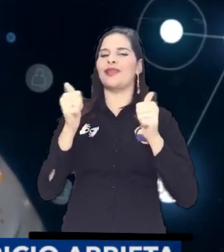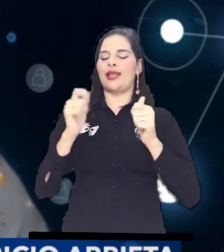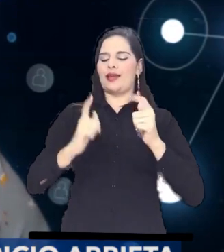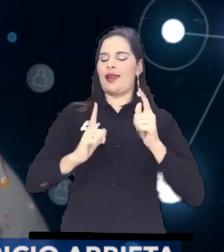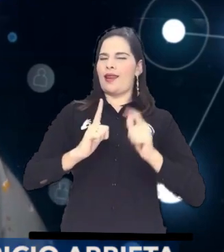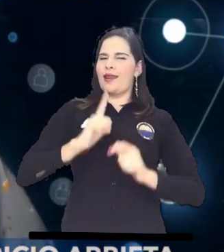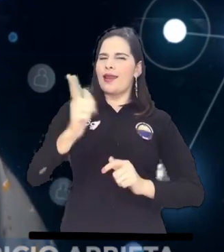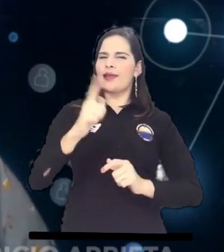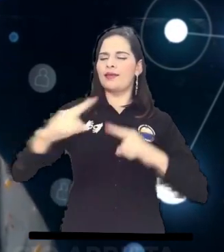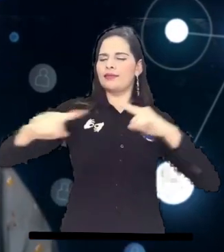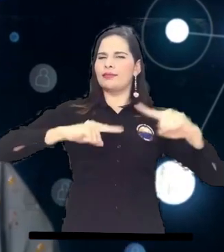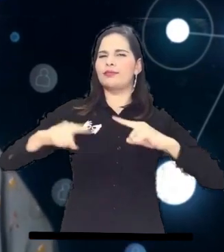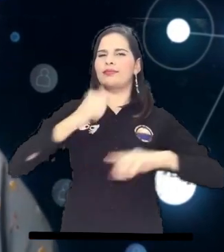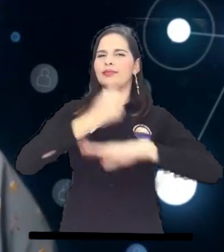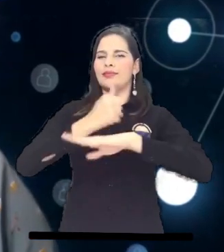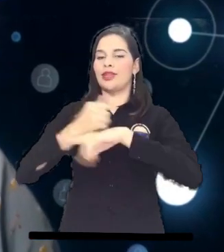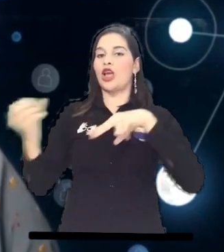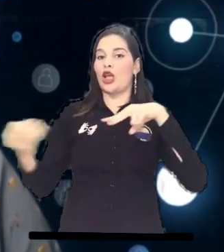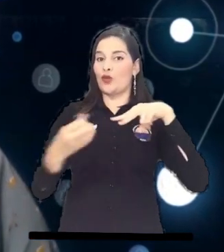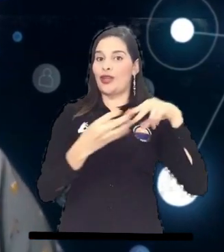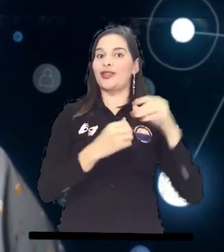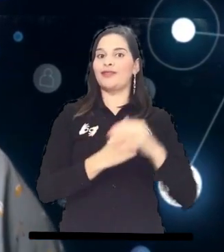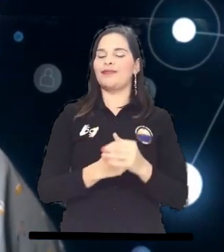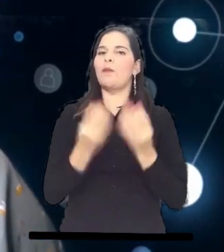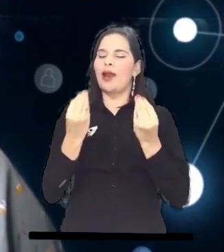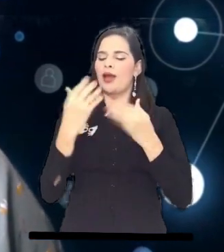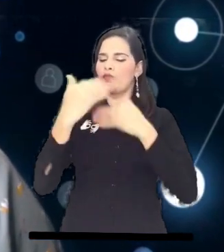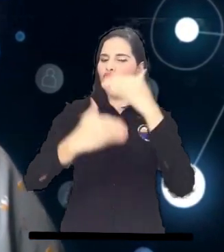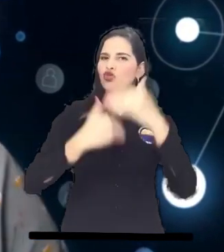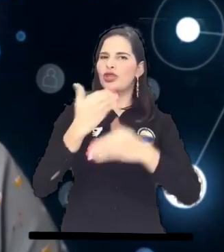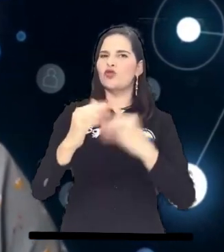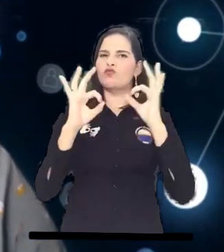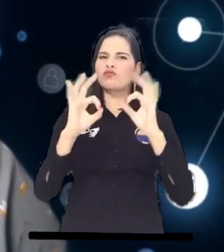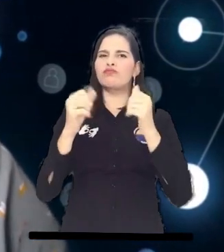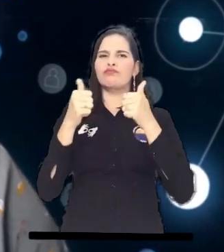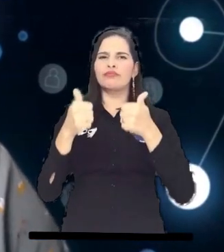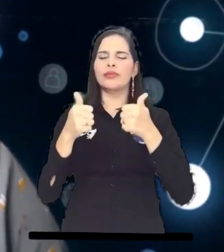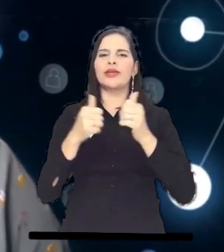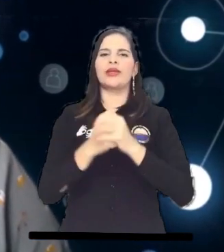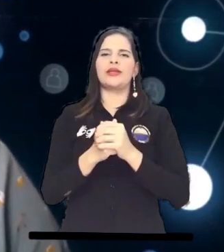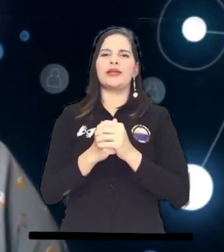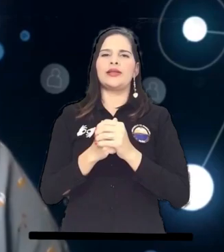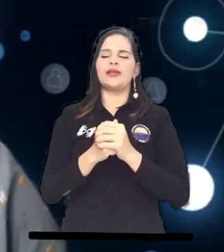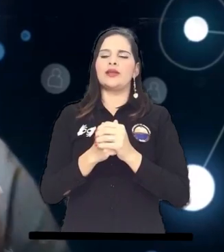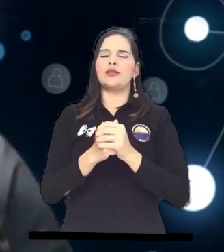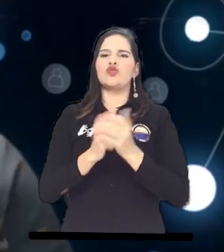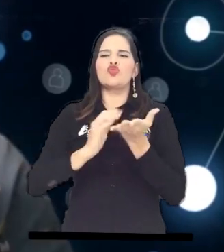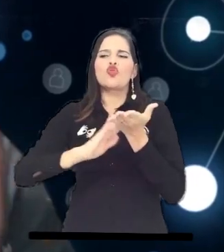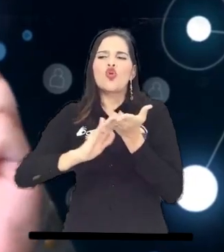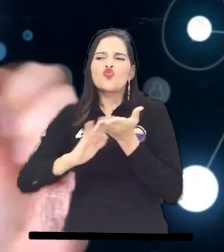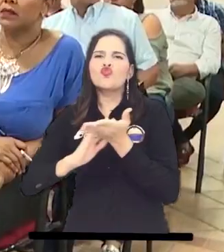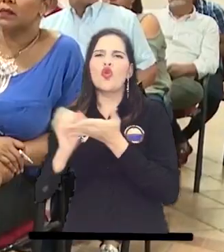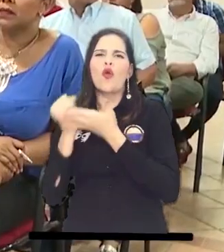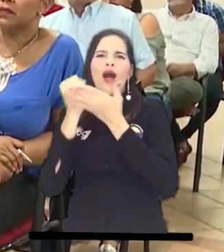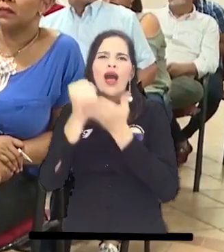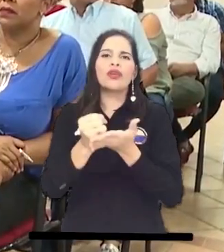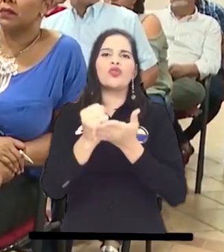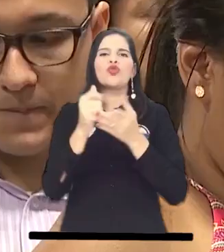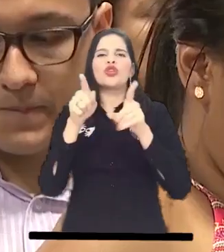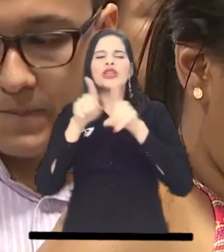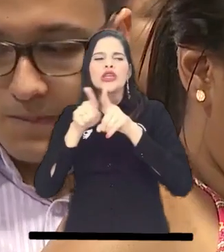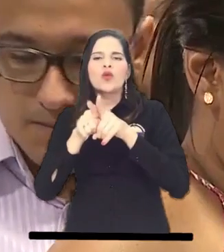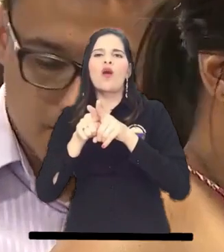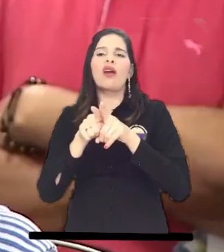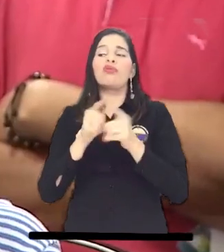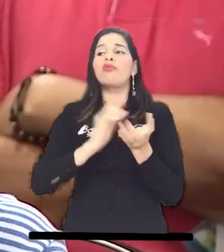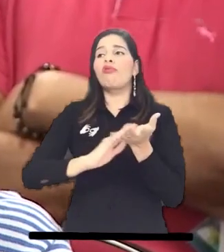plantea con estos principios de soluciones sistémicas a los procesos y no soluciones lineales, no soluciones